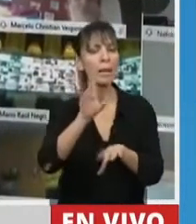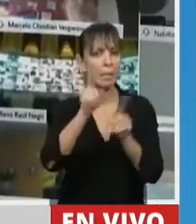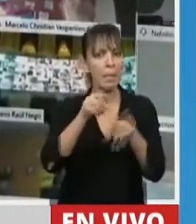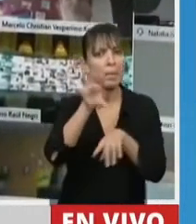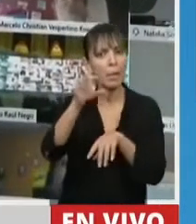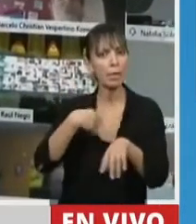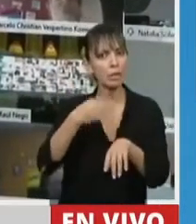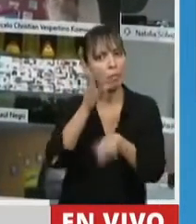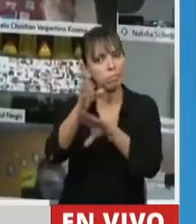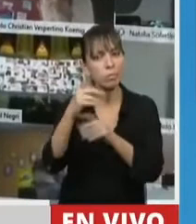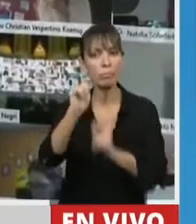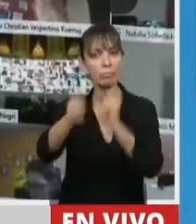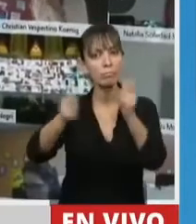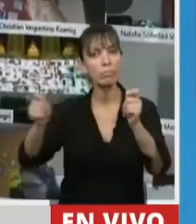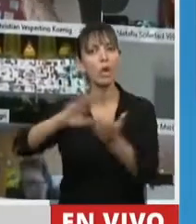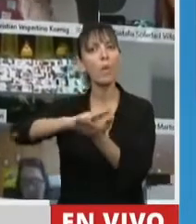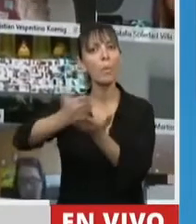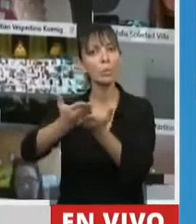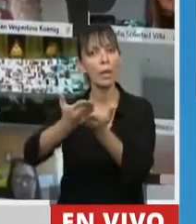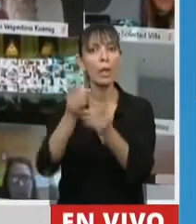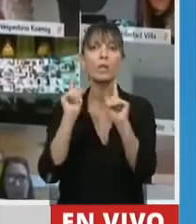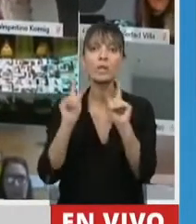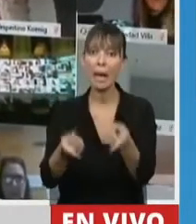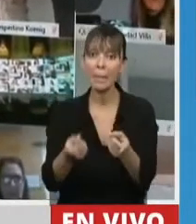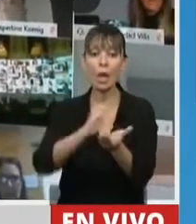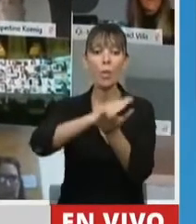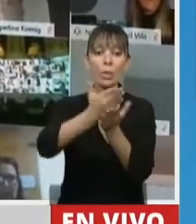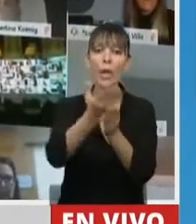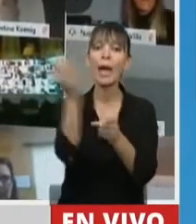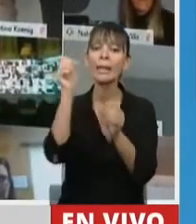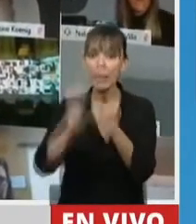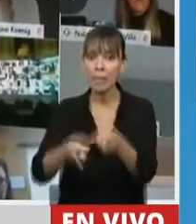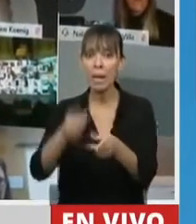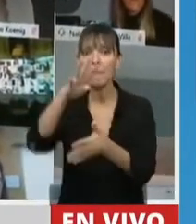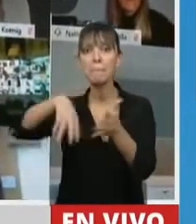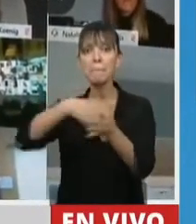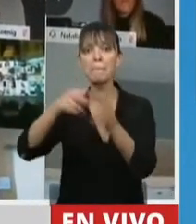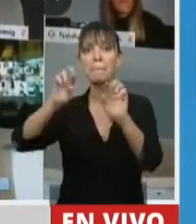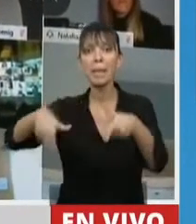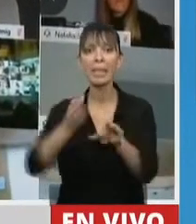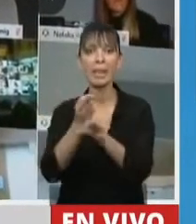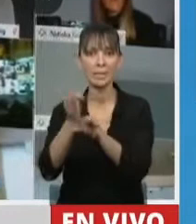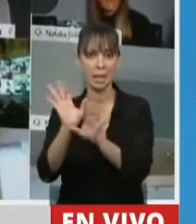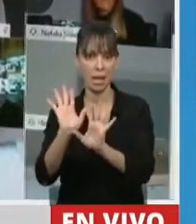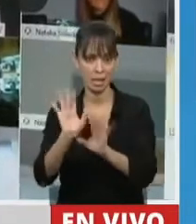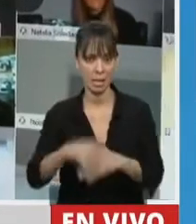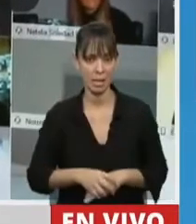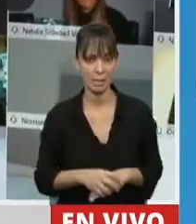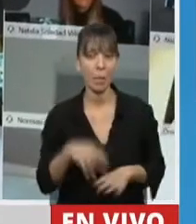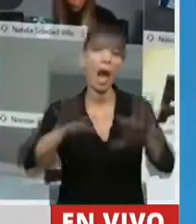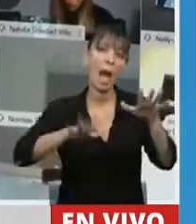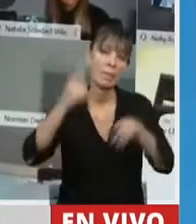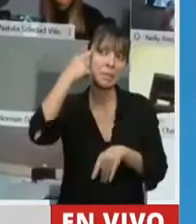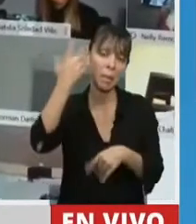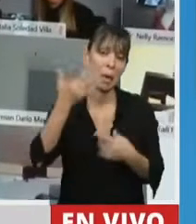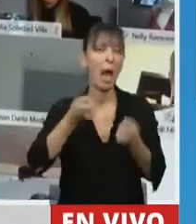de entregar la computadora, y no solo la computadora, sino los contenidos locales que desarrollamos. Porque a veces pensamos que con